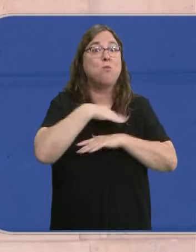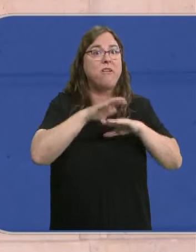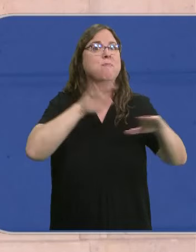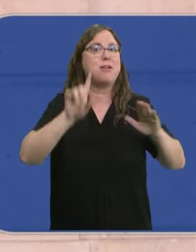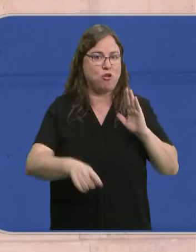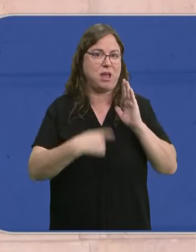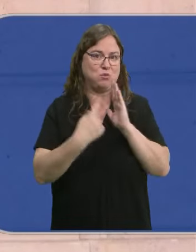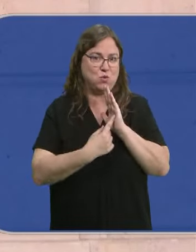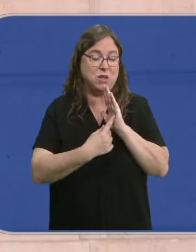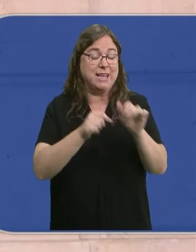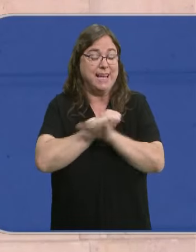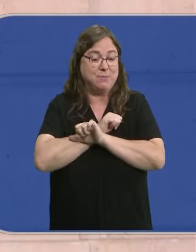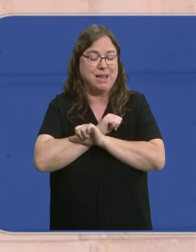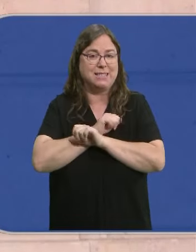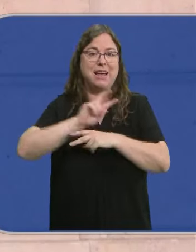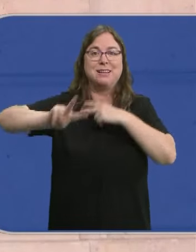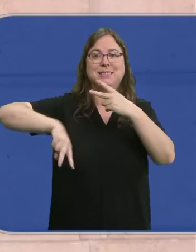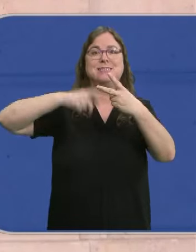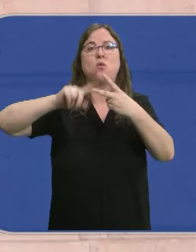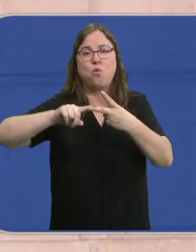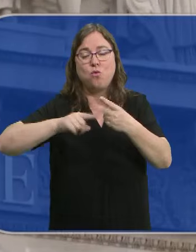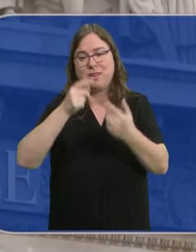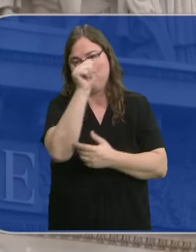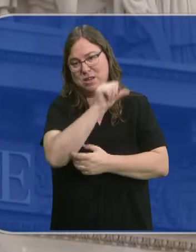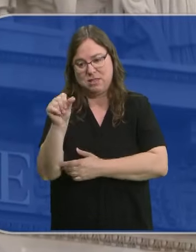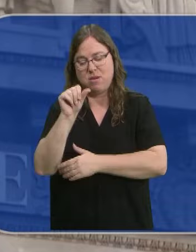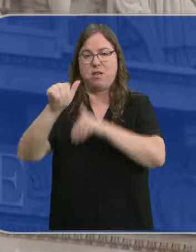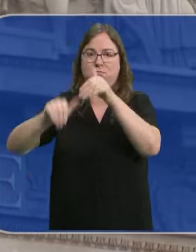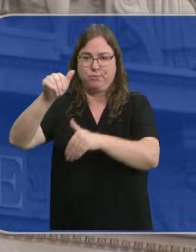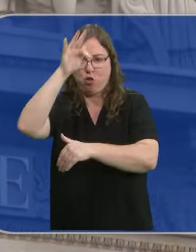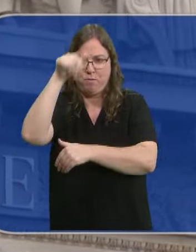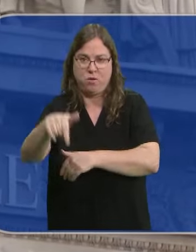mayoría absoluta. Habrá que esperar a la segunda vuelta, prevista para dentro de siete días.